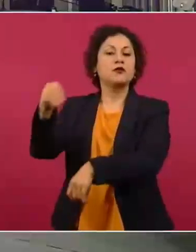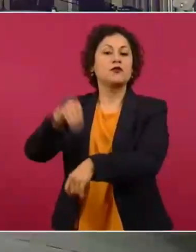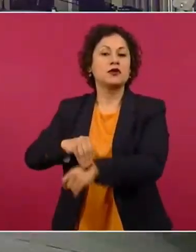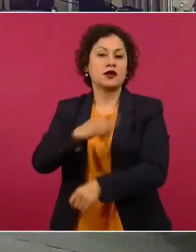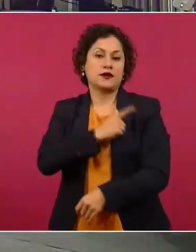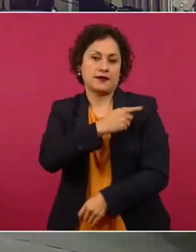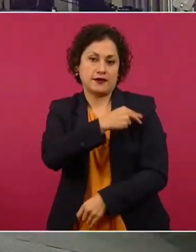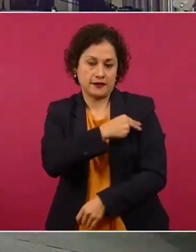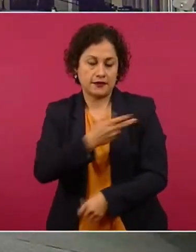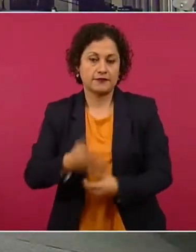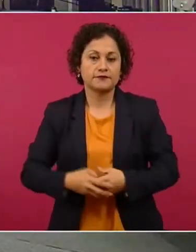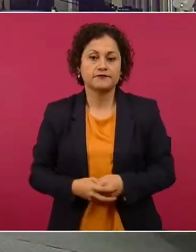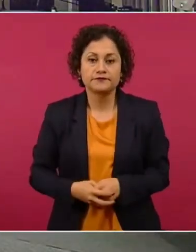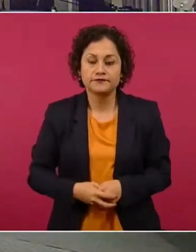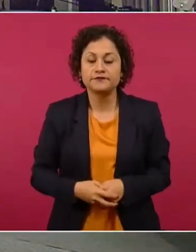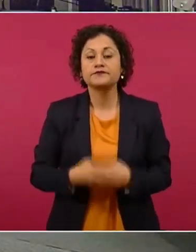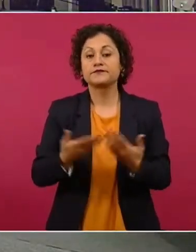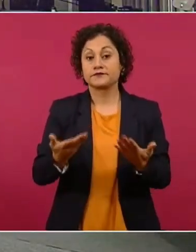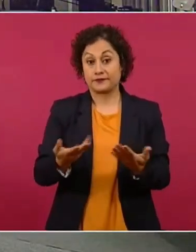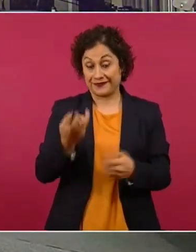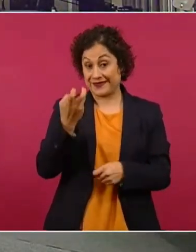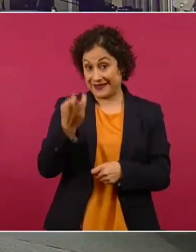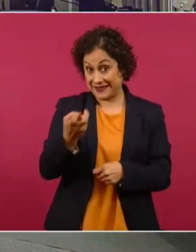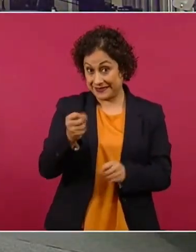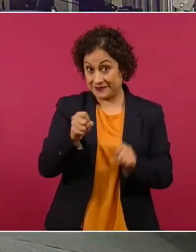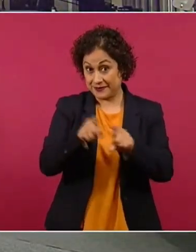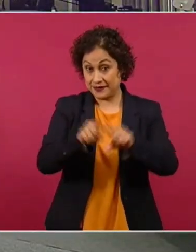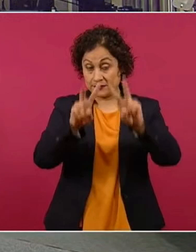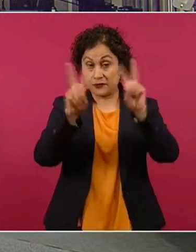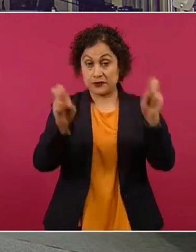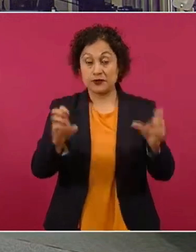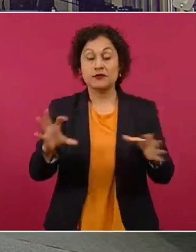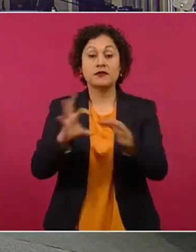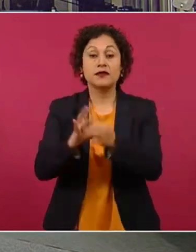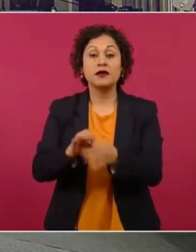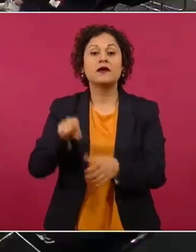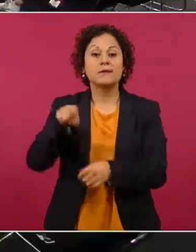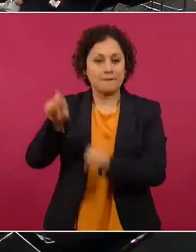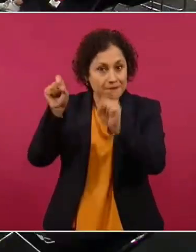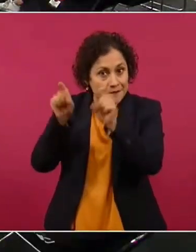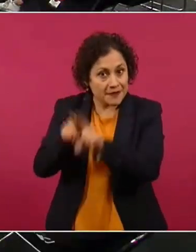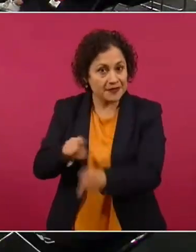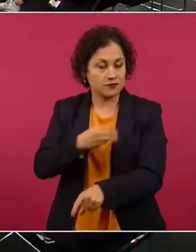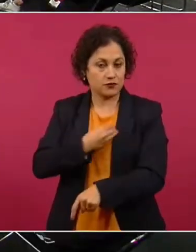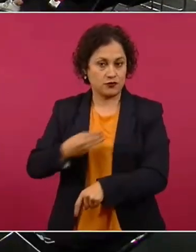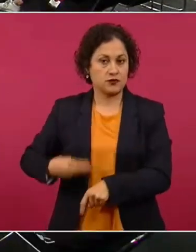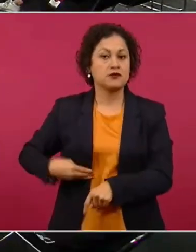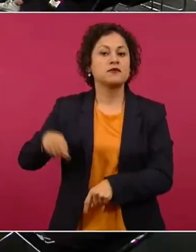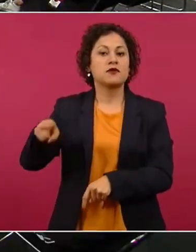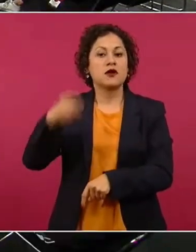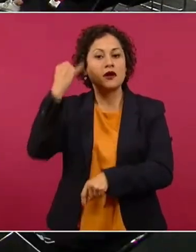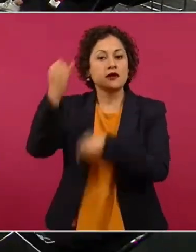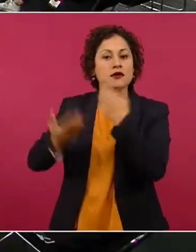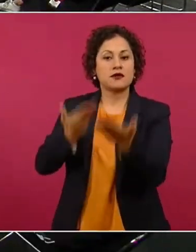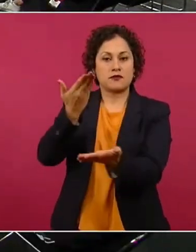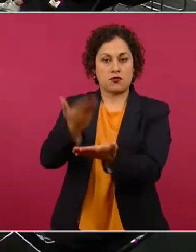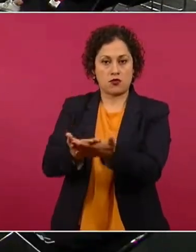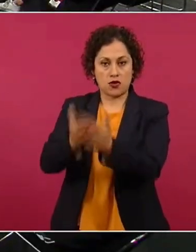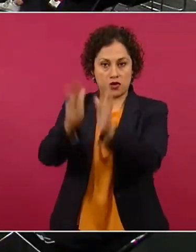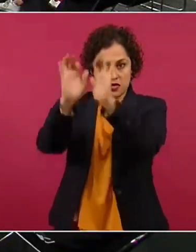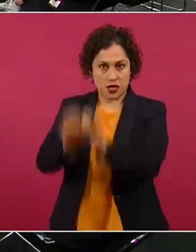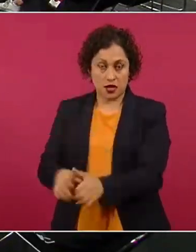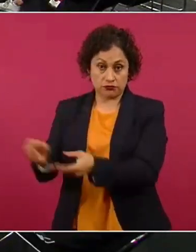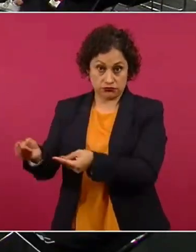Nacional. Y relacionado con este asunto, también ahí en Santana, hay una propuesta que me pidieron que le haga llegar